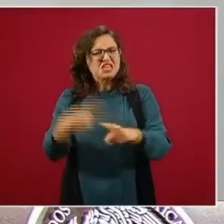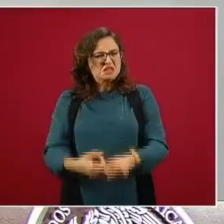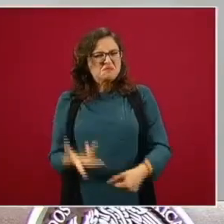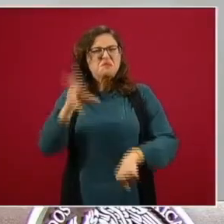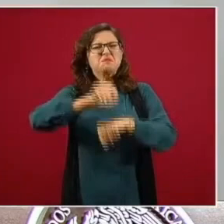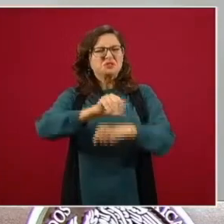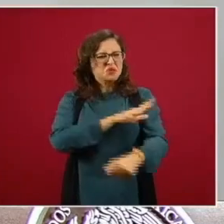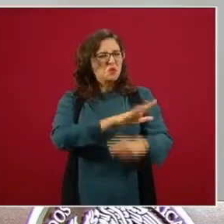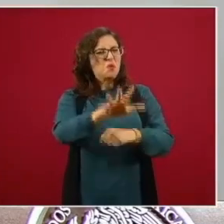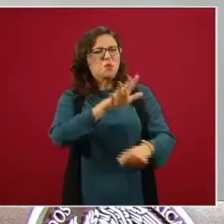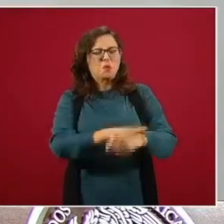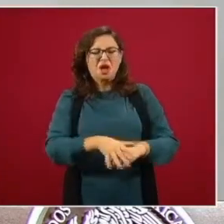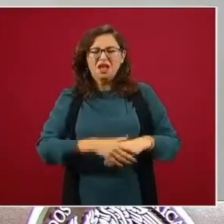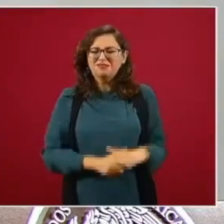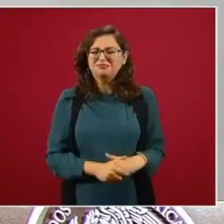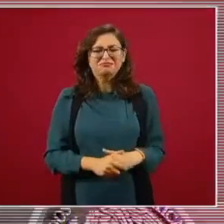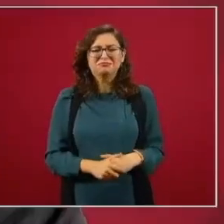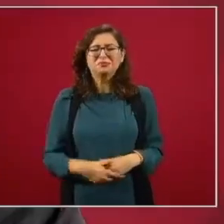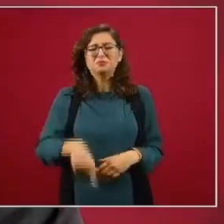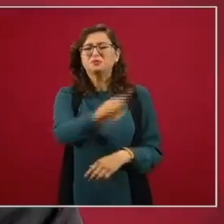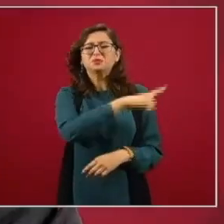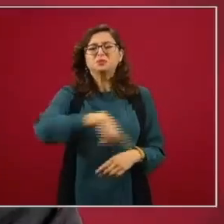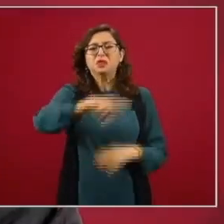pura propaganda